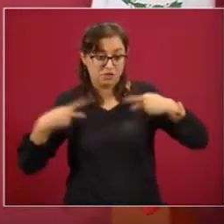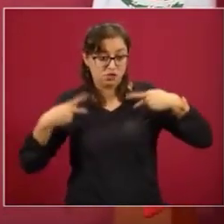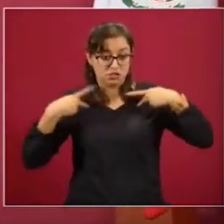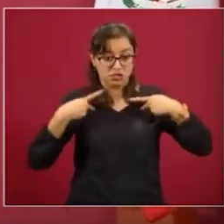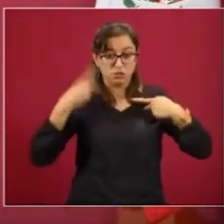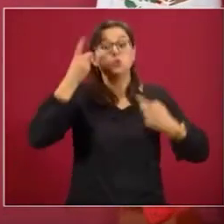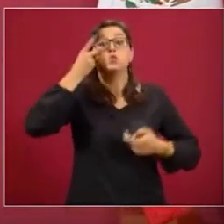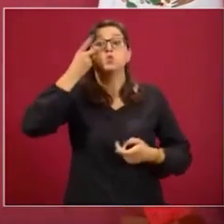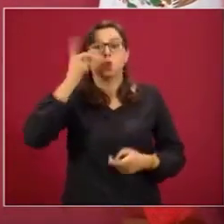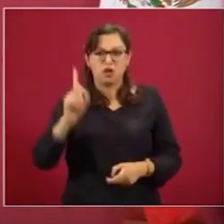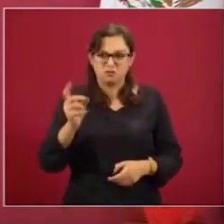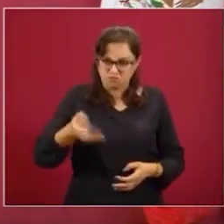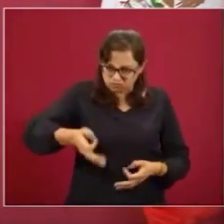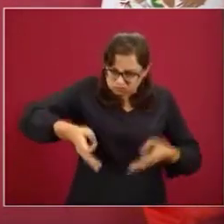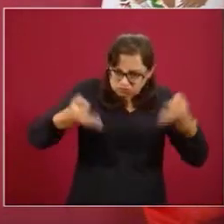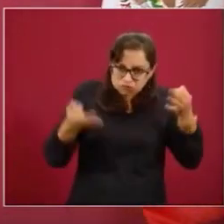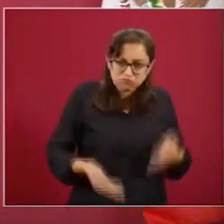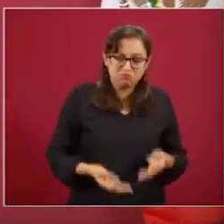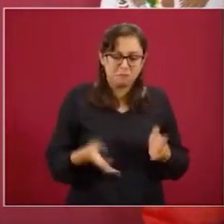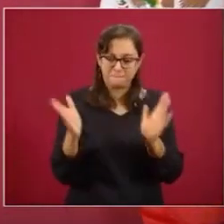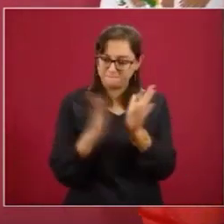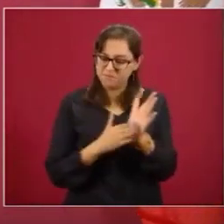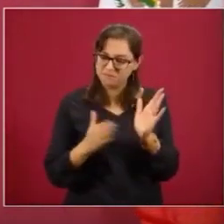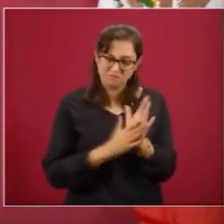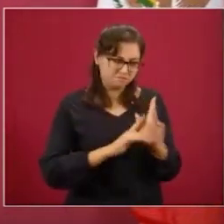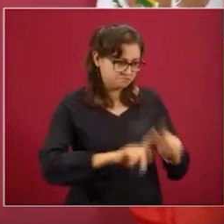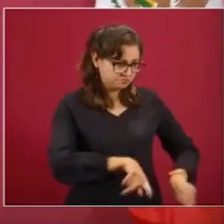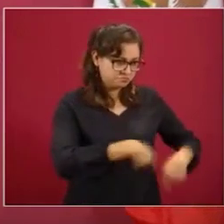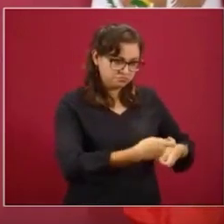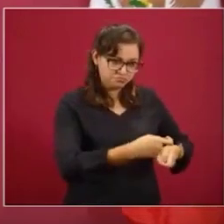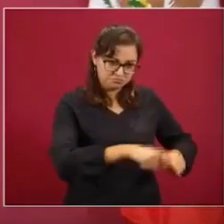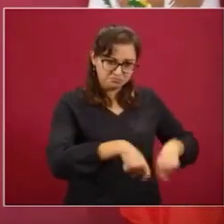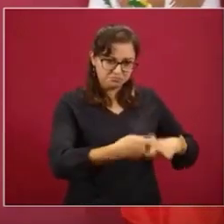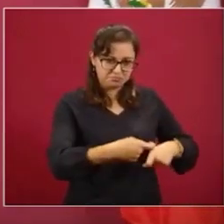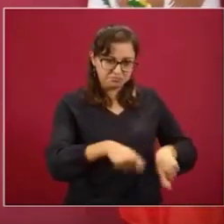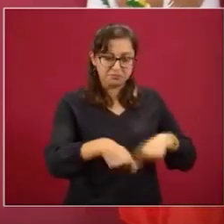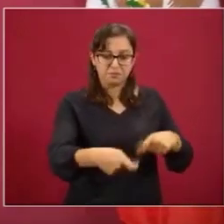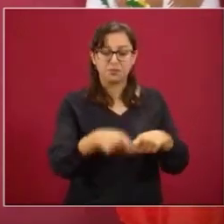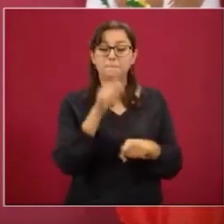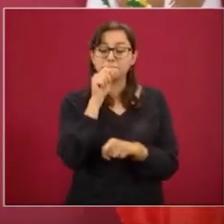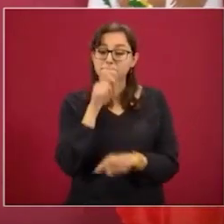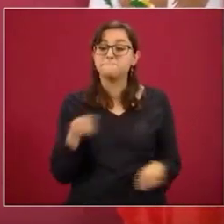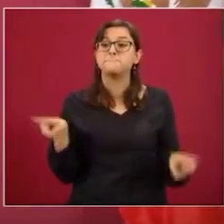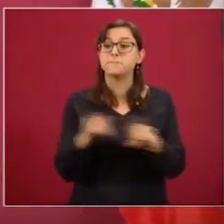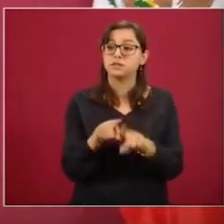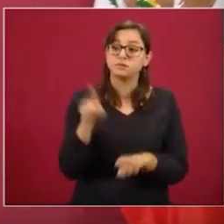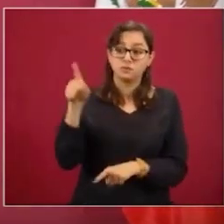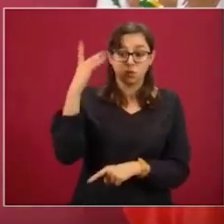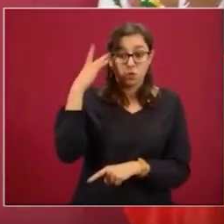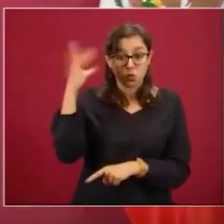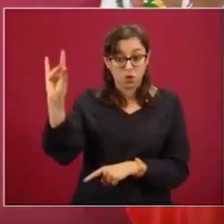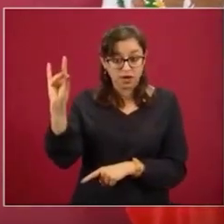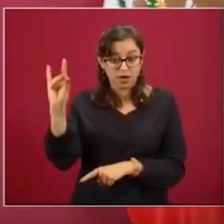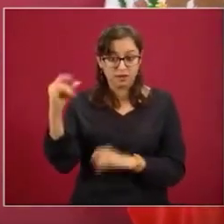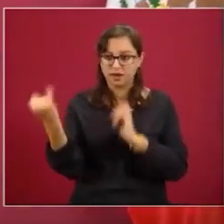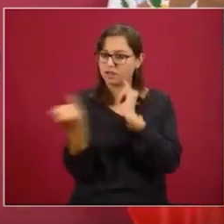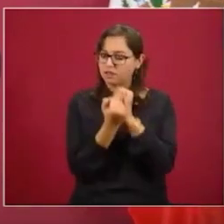Lo mismo estamos haciendo en Cuernavaca, donde